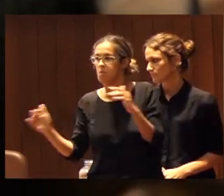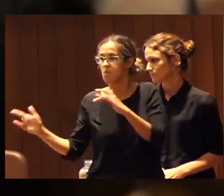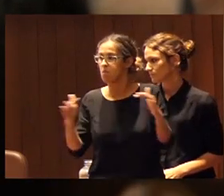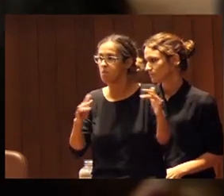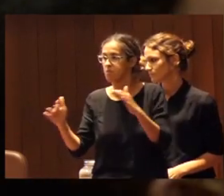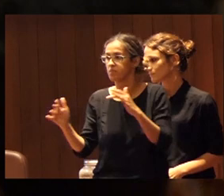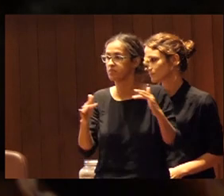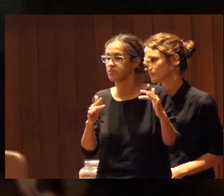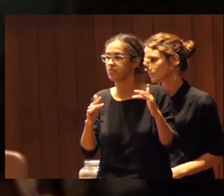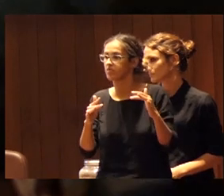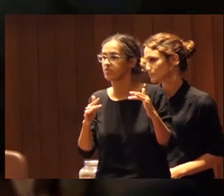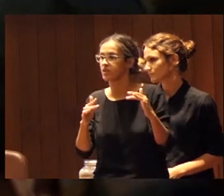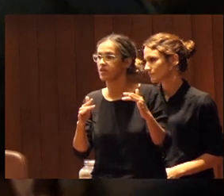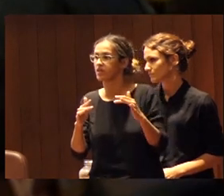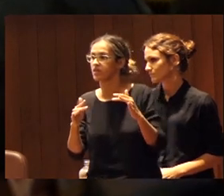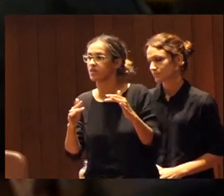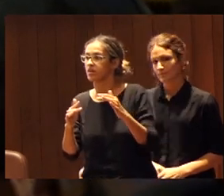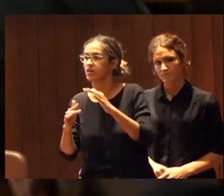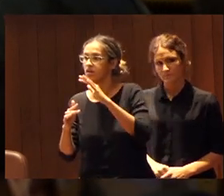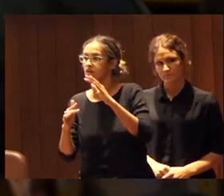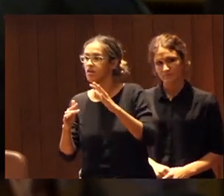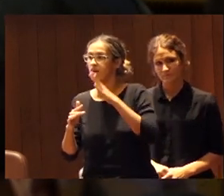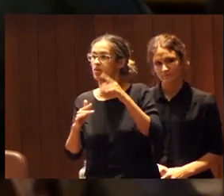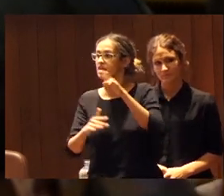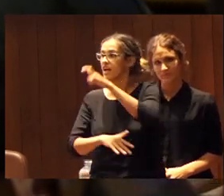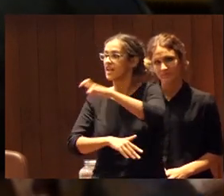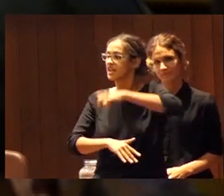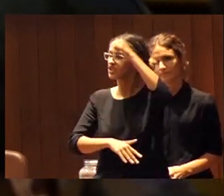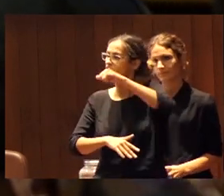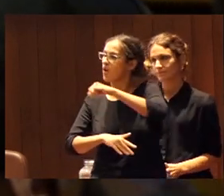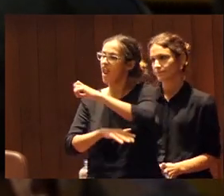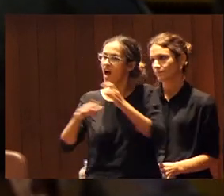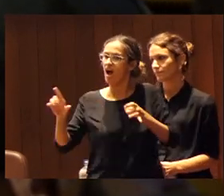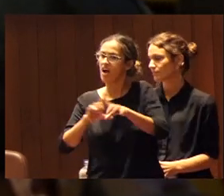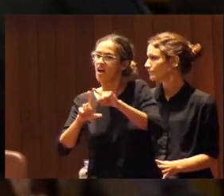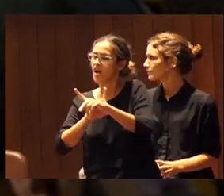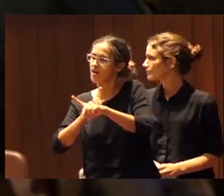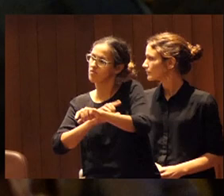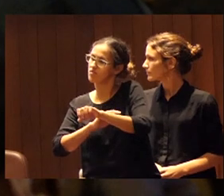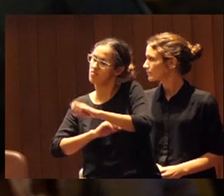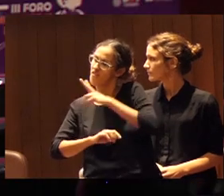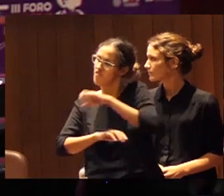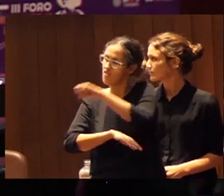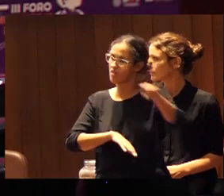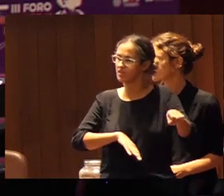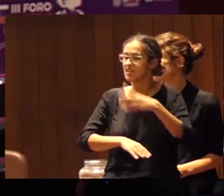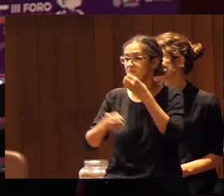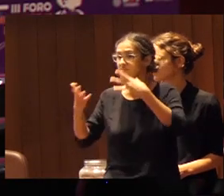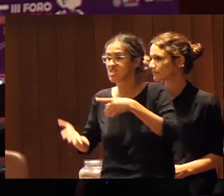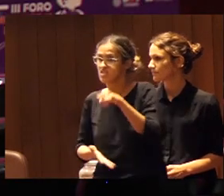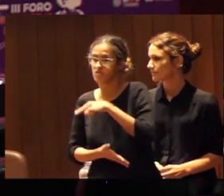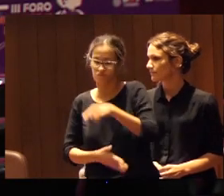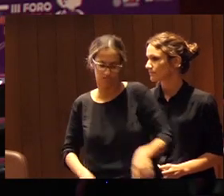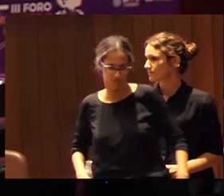constantemente porque sus goles valen mucho más no sé si está bien si no está bien creo que hay que revisar